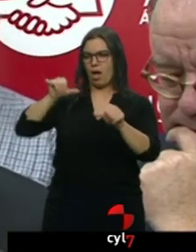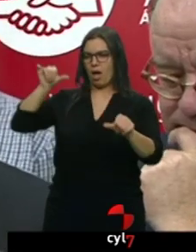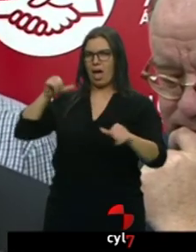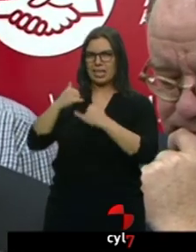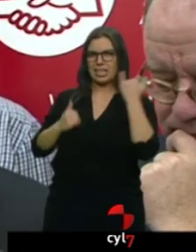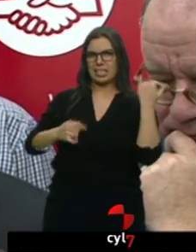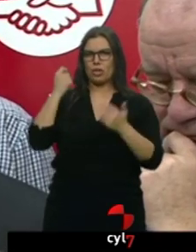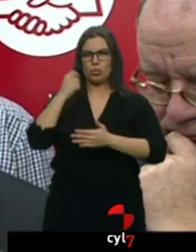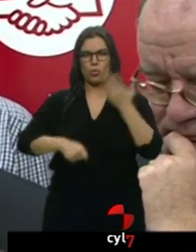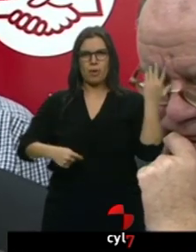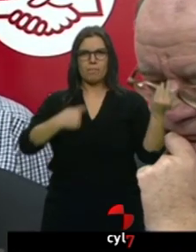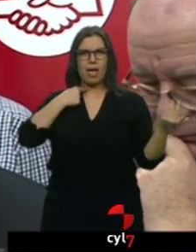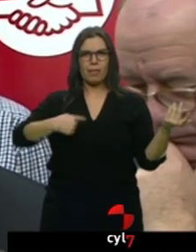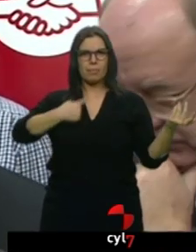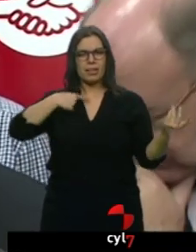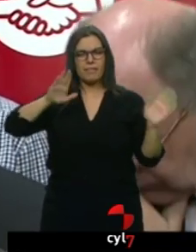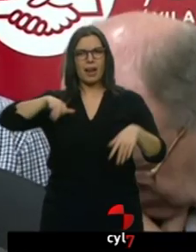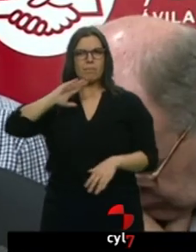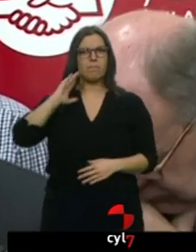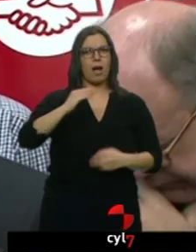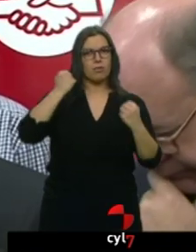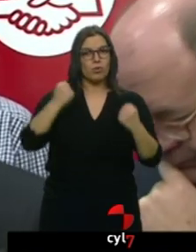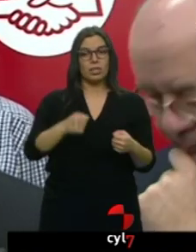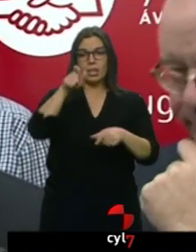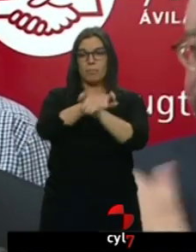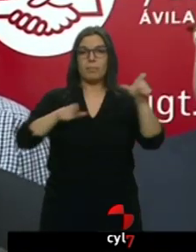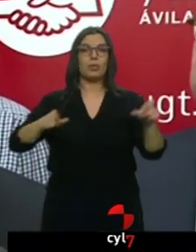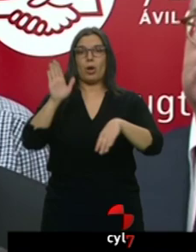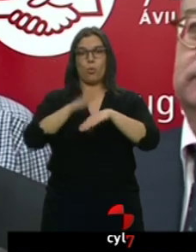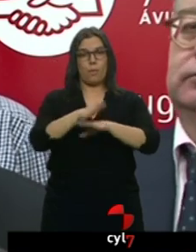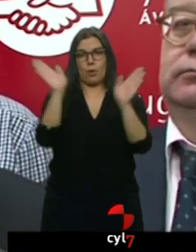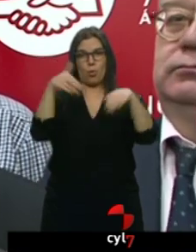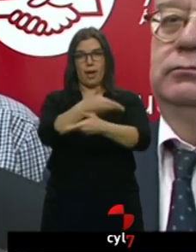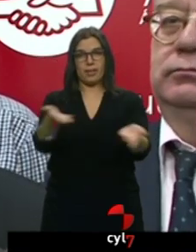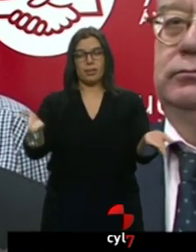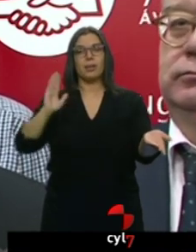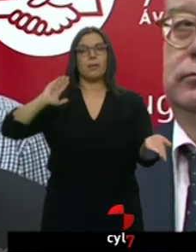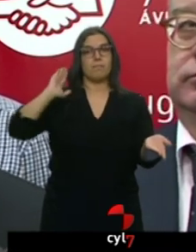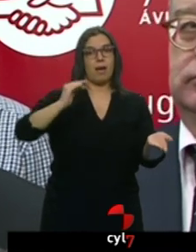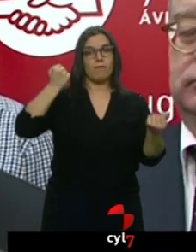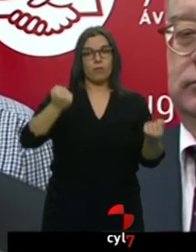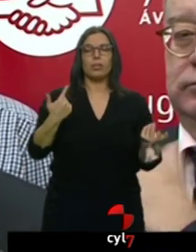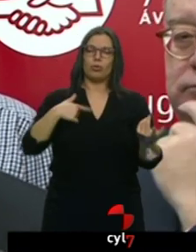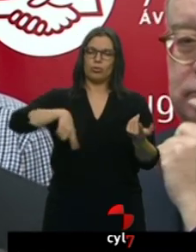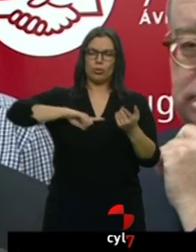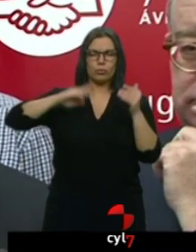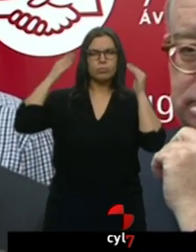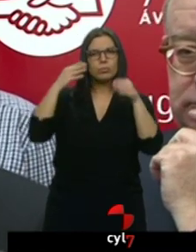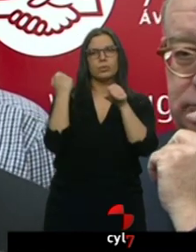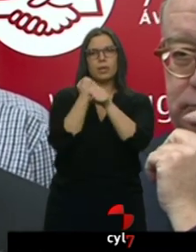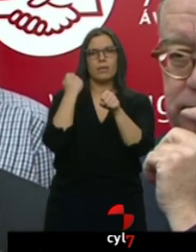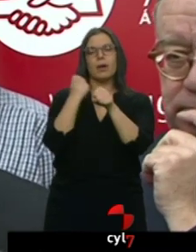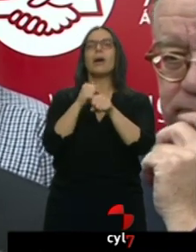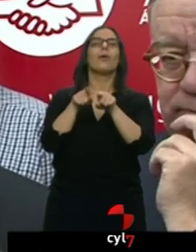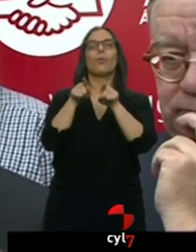han pagado la crisis quienes menos culpa tenían de ella. Así que vamos a trabajar en esta agenda social, en